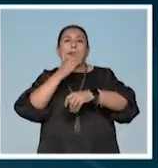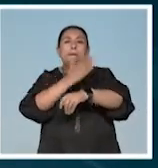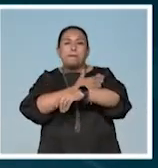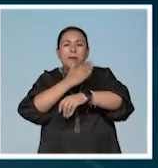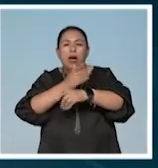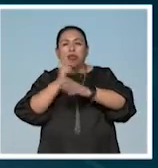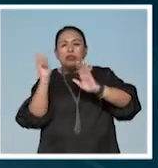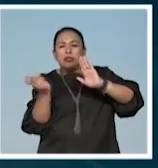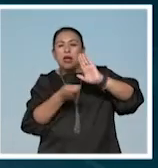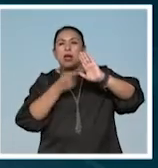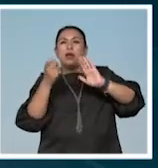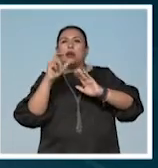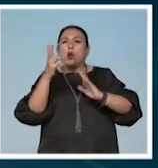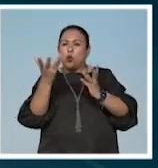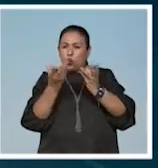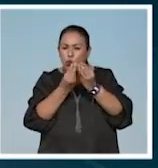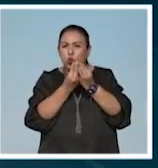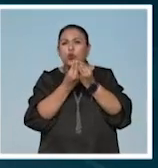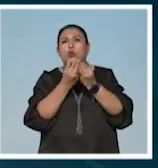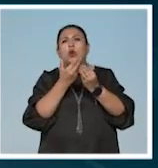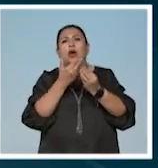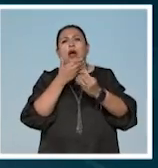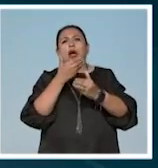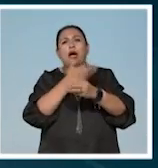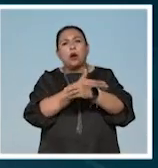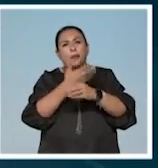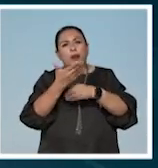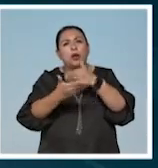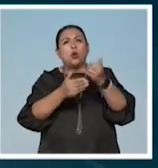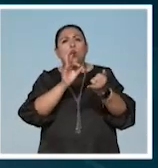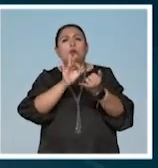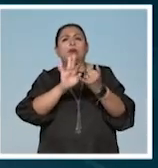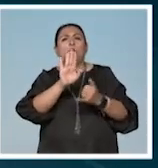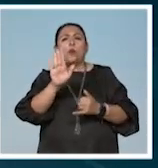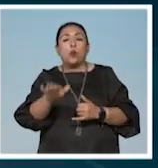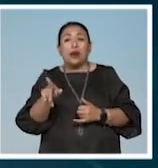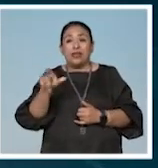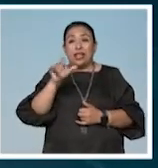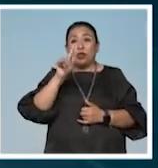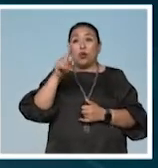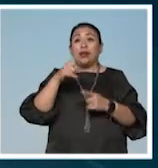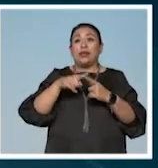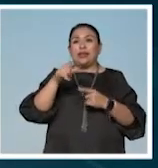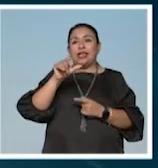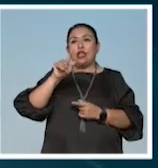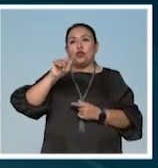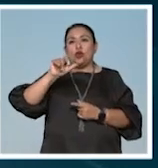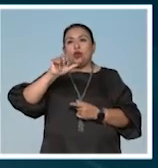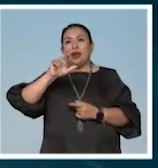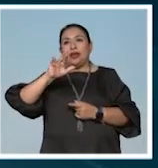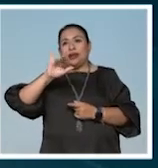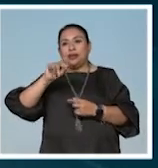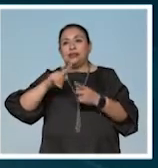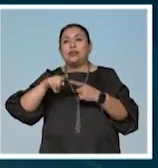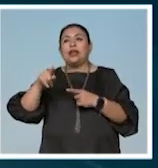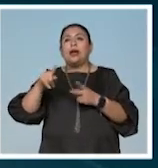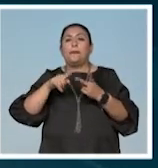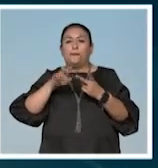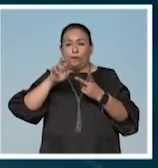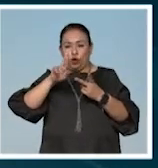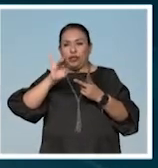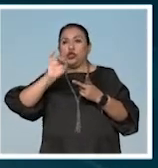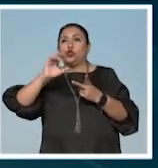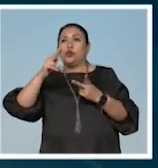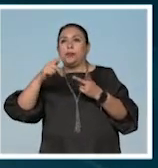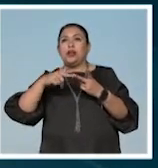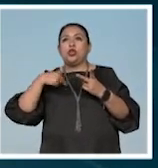parte clave en este viaje de acompañamiento al fin de la vida Antoine es interpretado por Antonio Araiza el propio Boris Schoeman